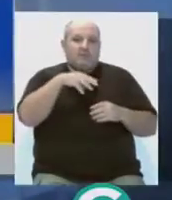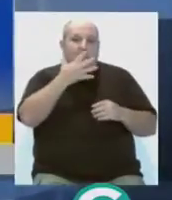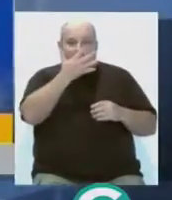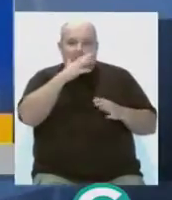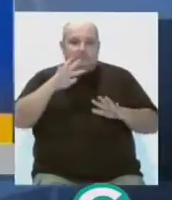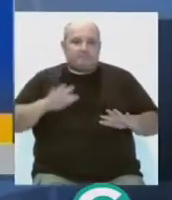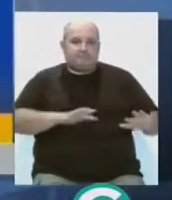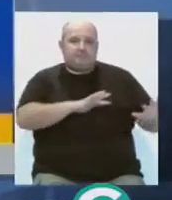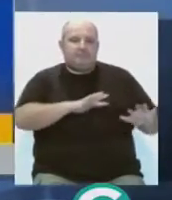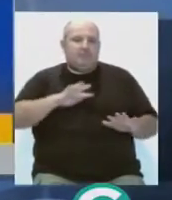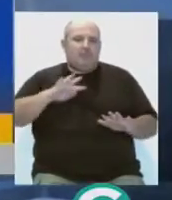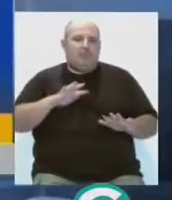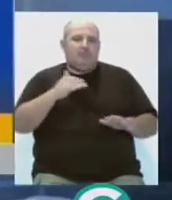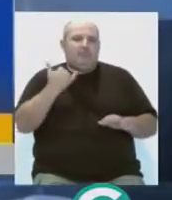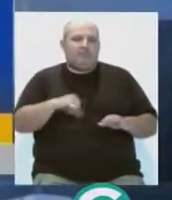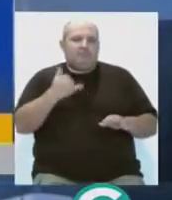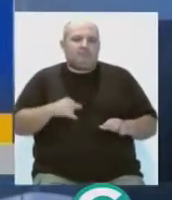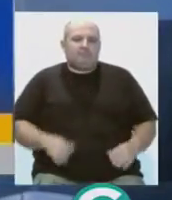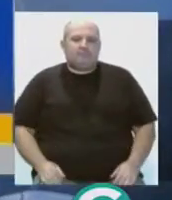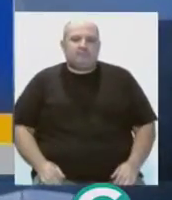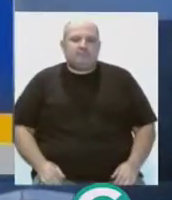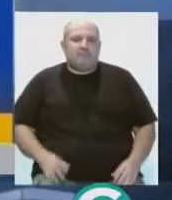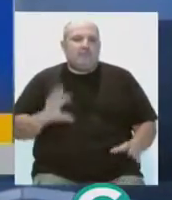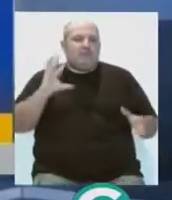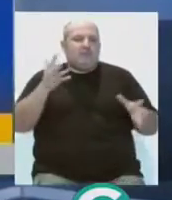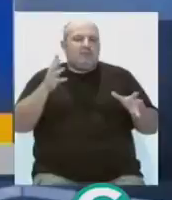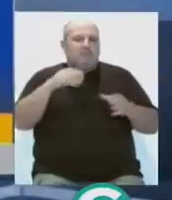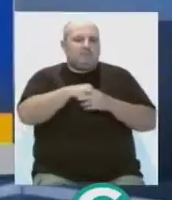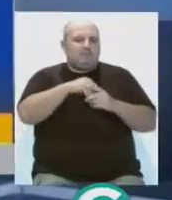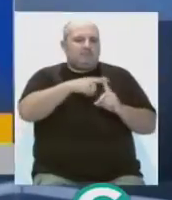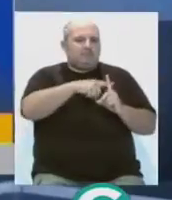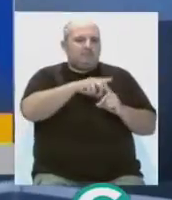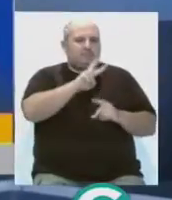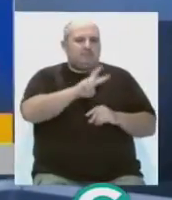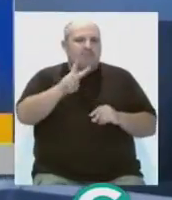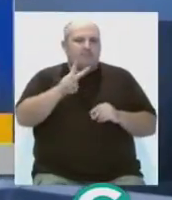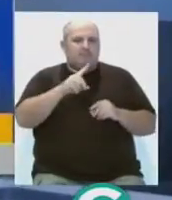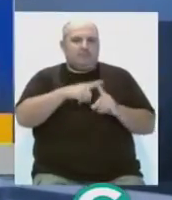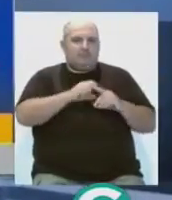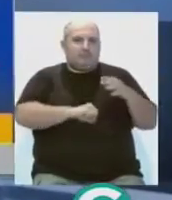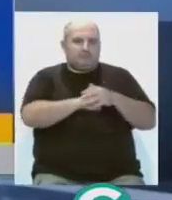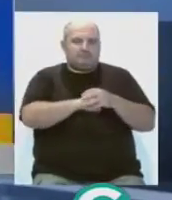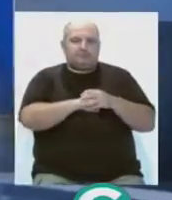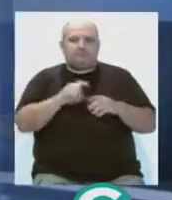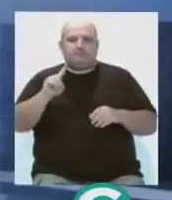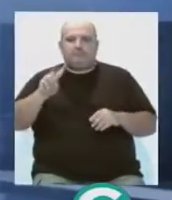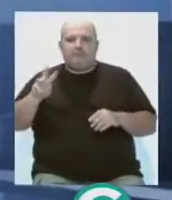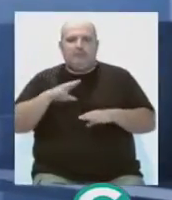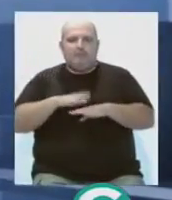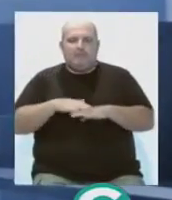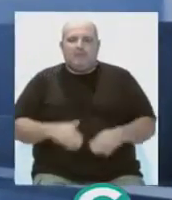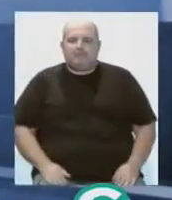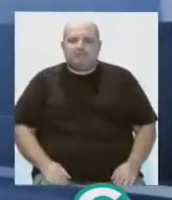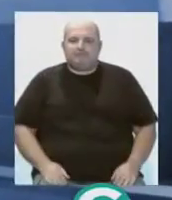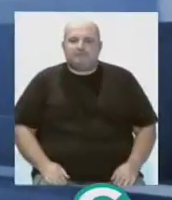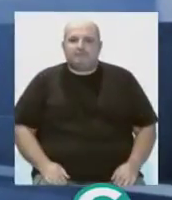Los vientos serán de componente hueste flocos en el interior. Las temperaturas oscilarán entre los 22 grados de máxima y los 13 de mínima.